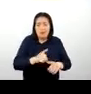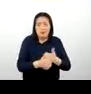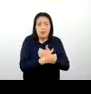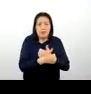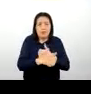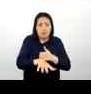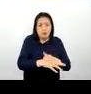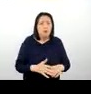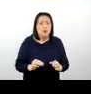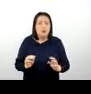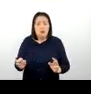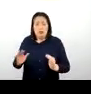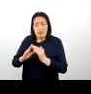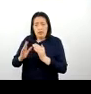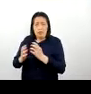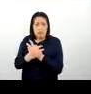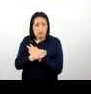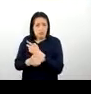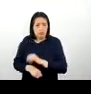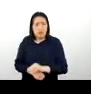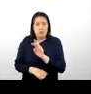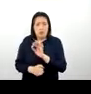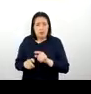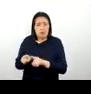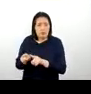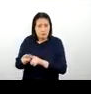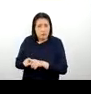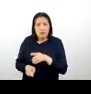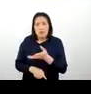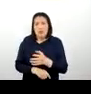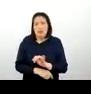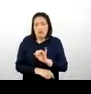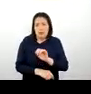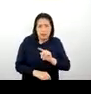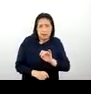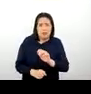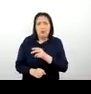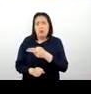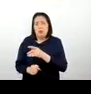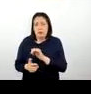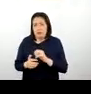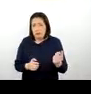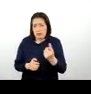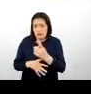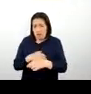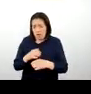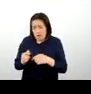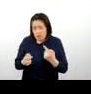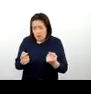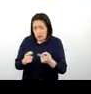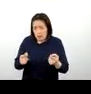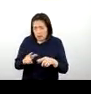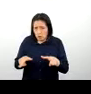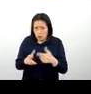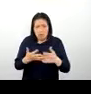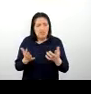Arqueológico Huari, y lo que viene a ser Intihuatán. Y, bueno, cada uno de estos lugares que se ha mencionado, algunos son